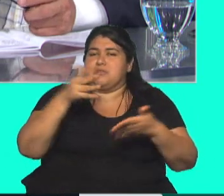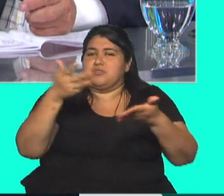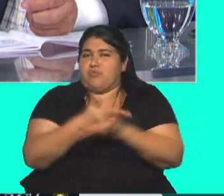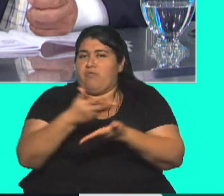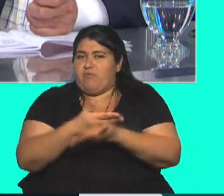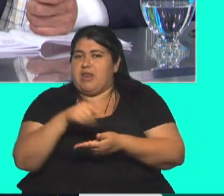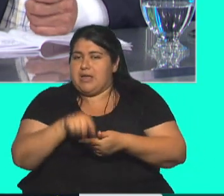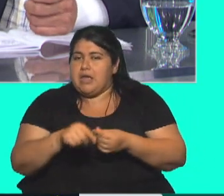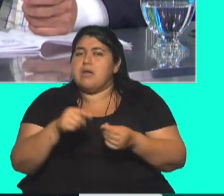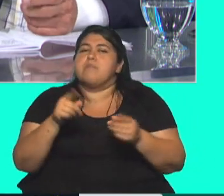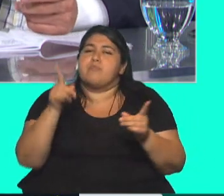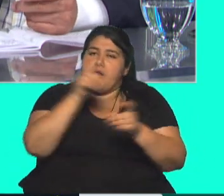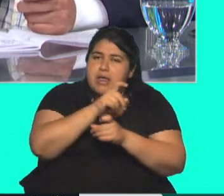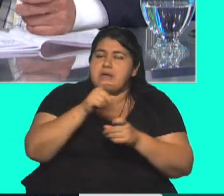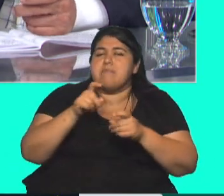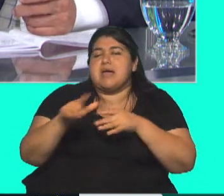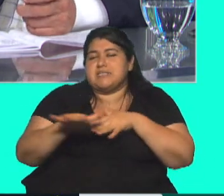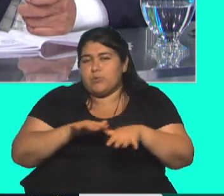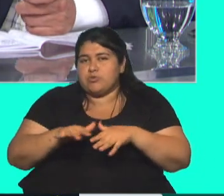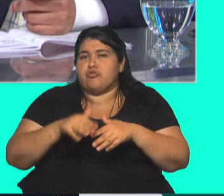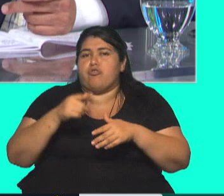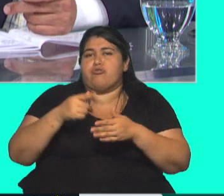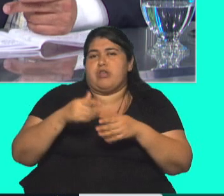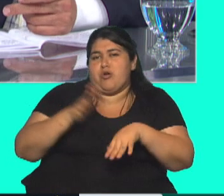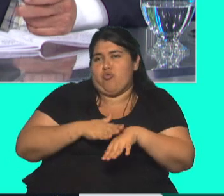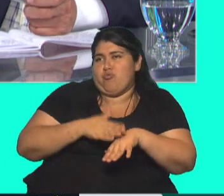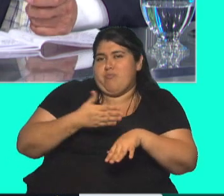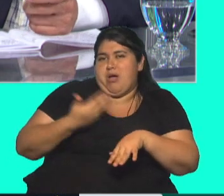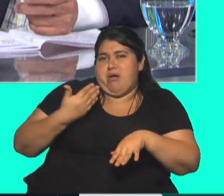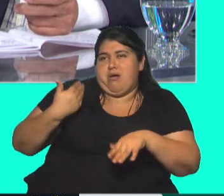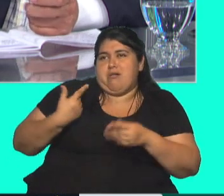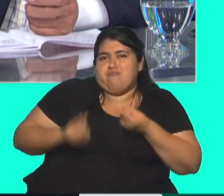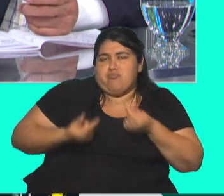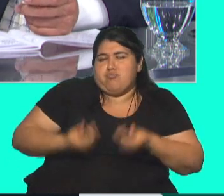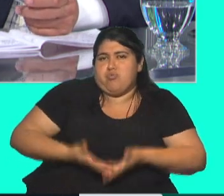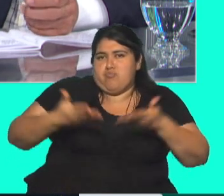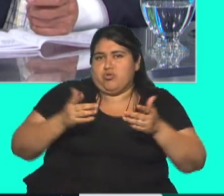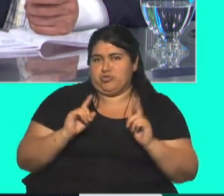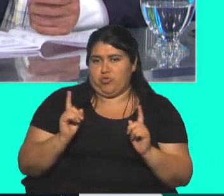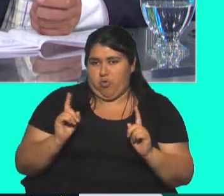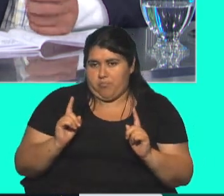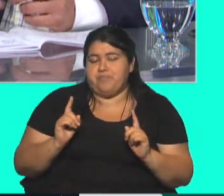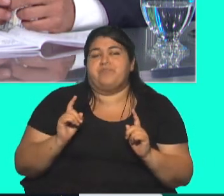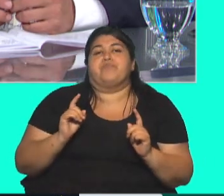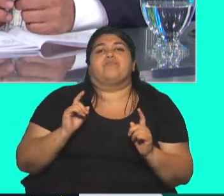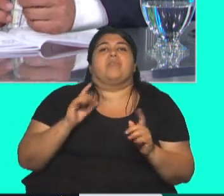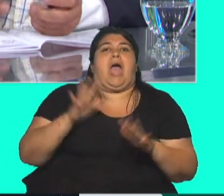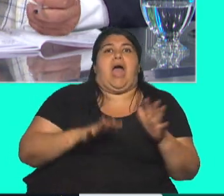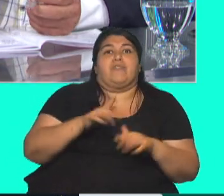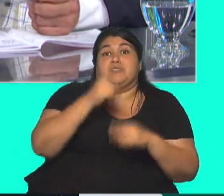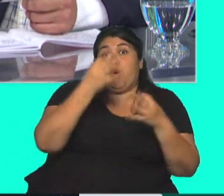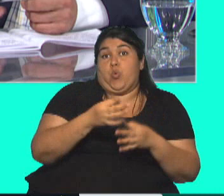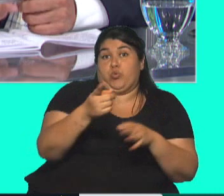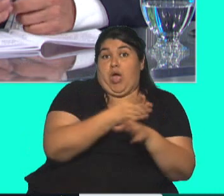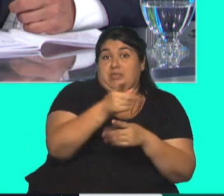distintas causas de caída del consumo. Mencionaste una, cambio de modalidades. En otros casos puede ser que